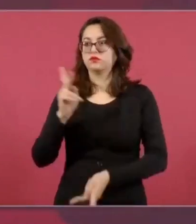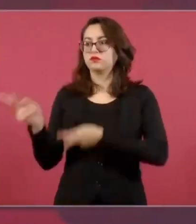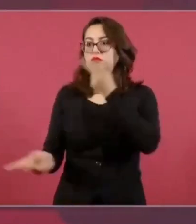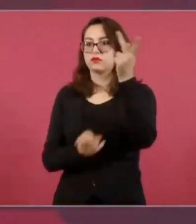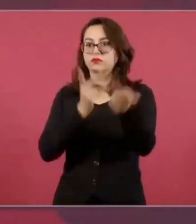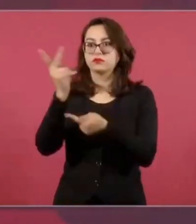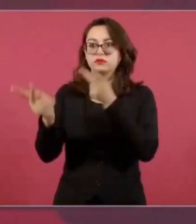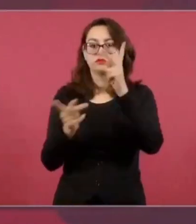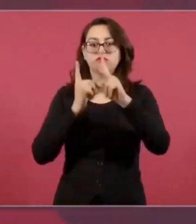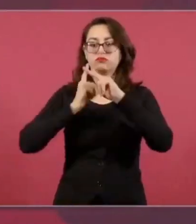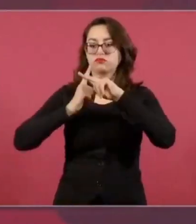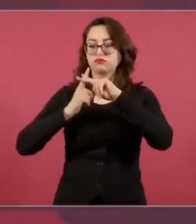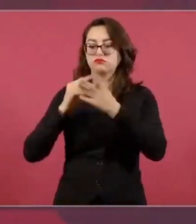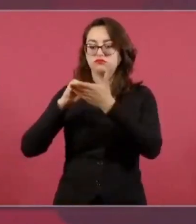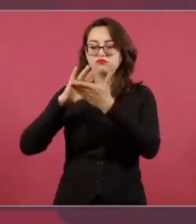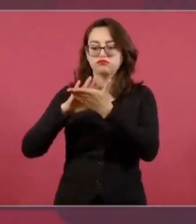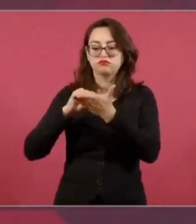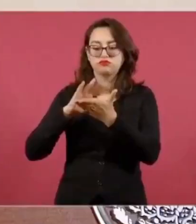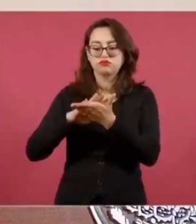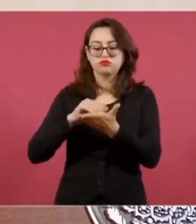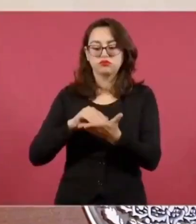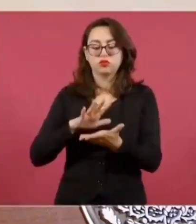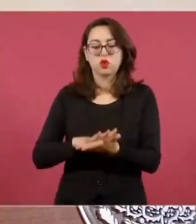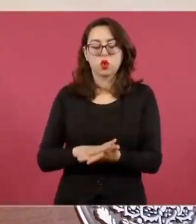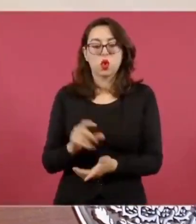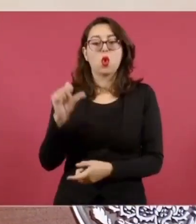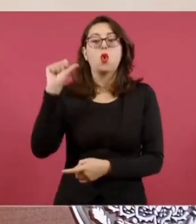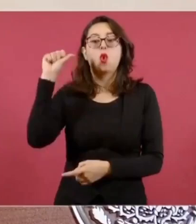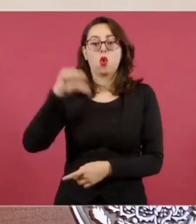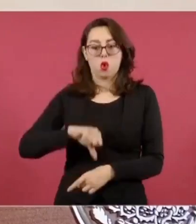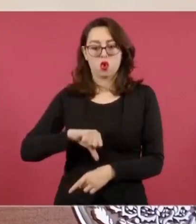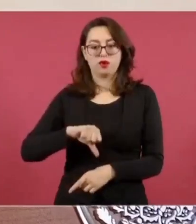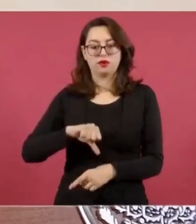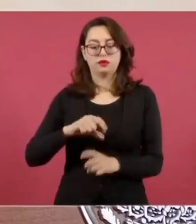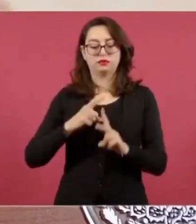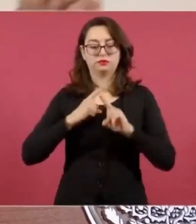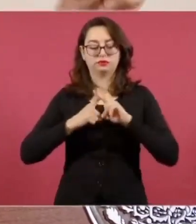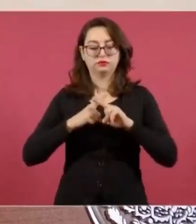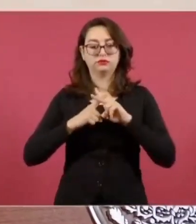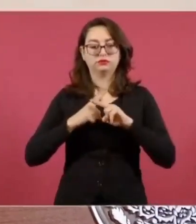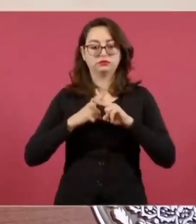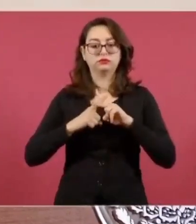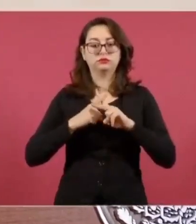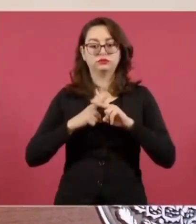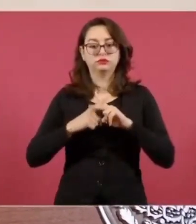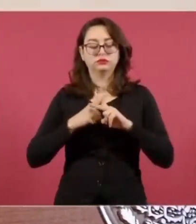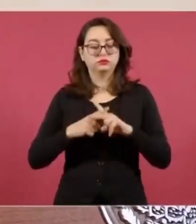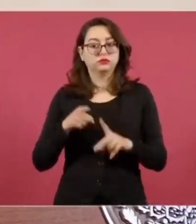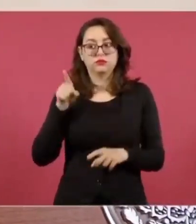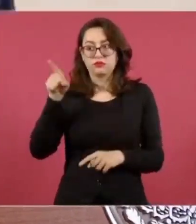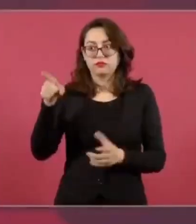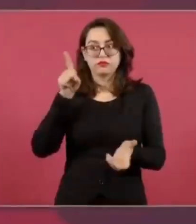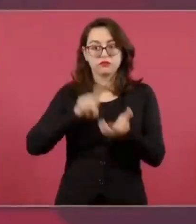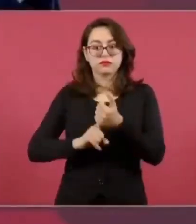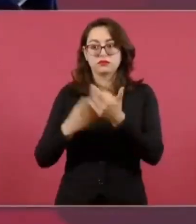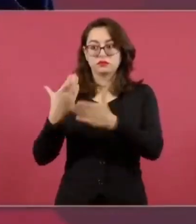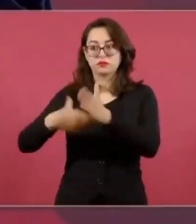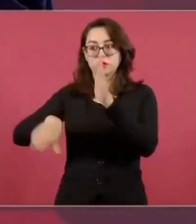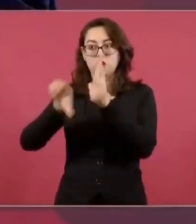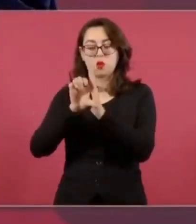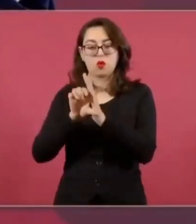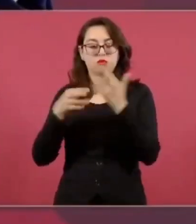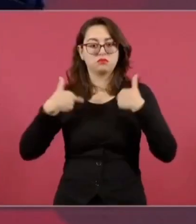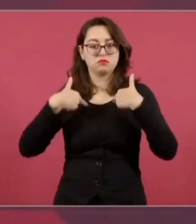y van a contar el día de hoy, ahí están presentes todos, y ya mañana